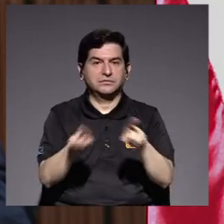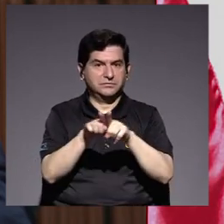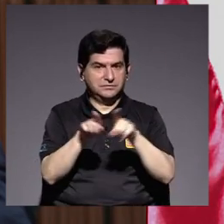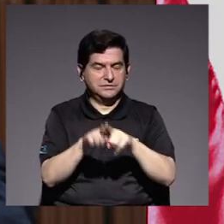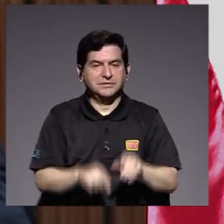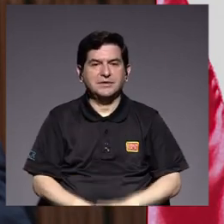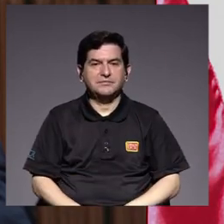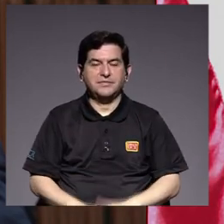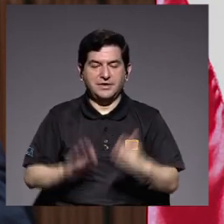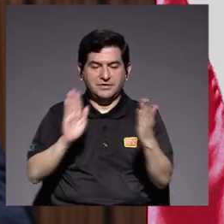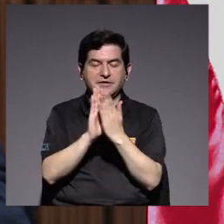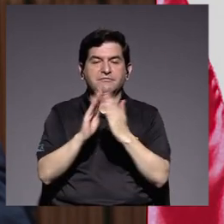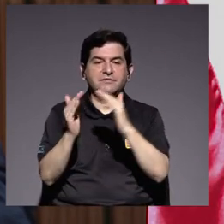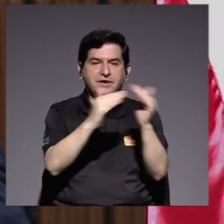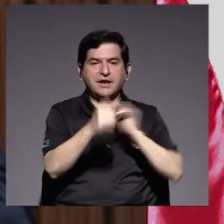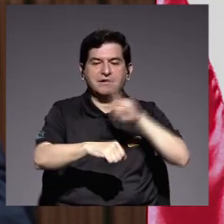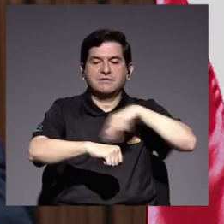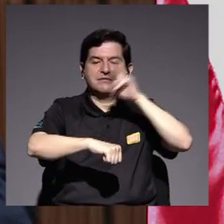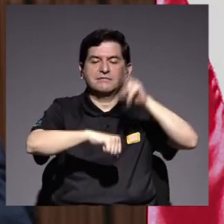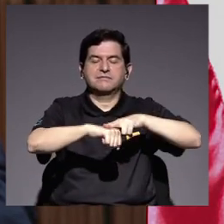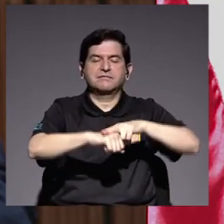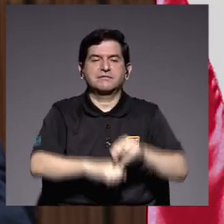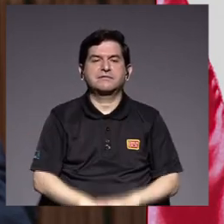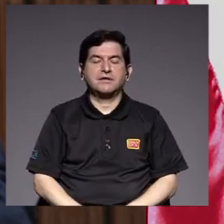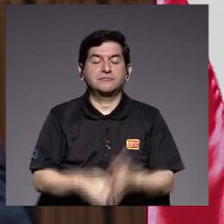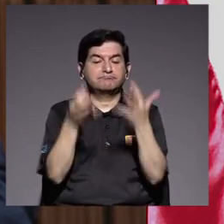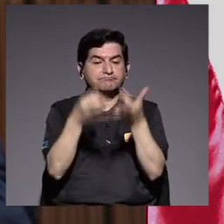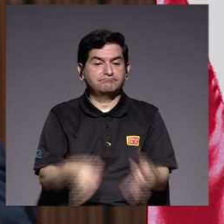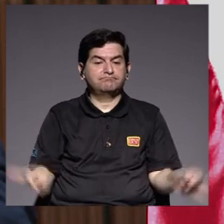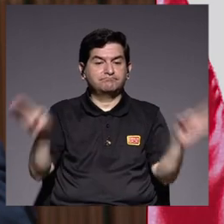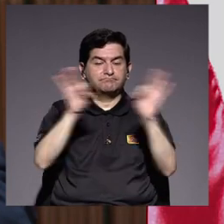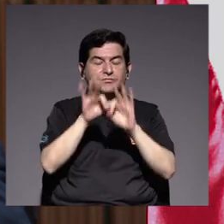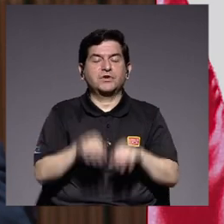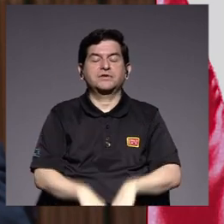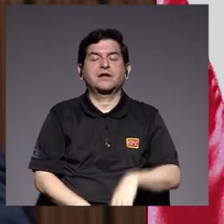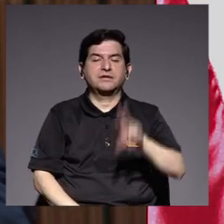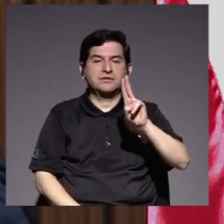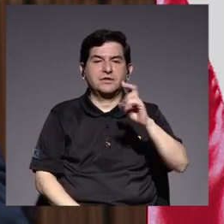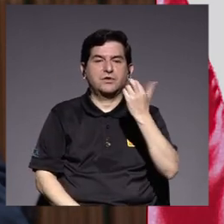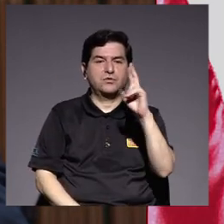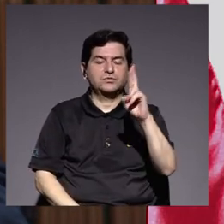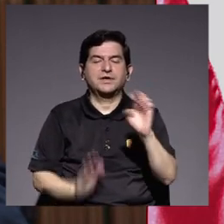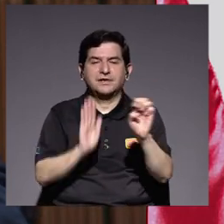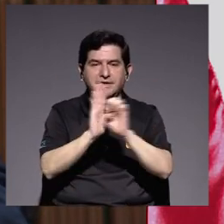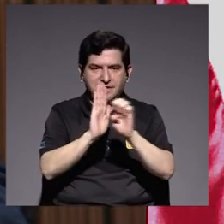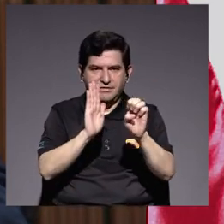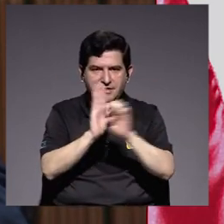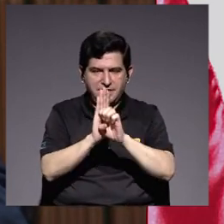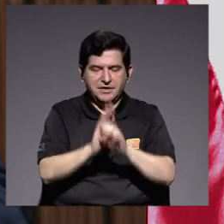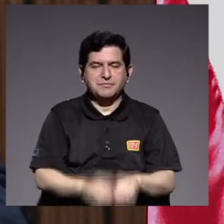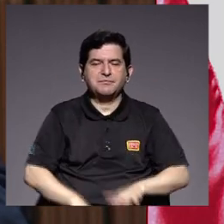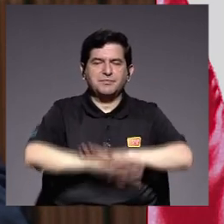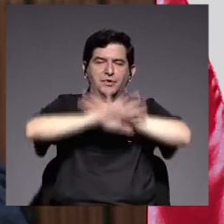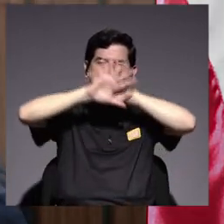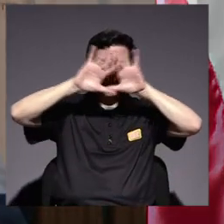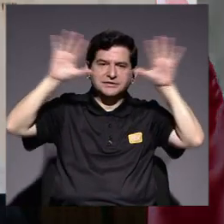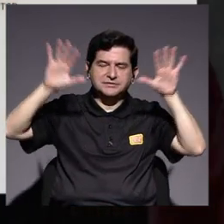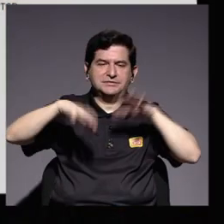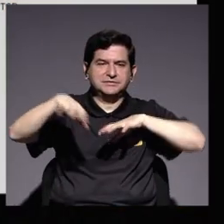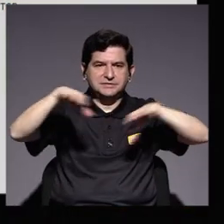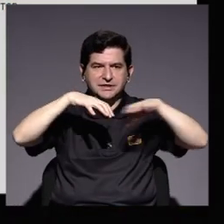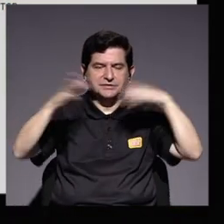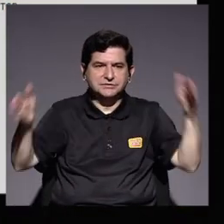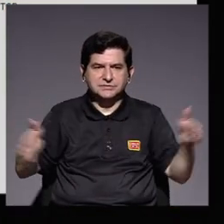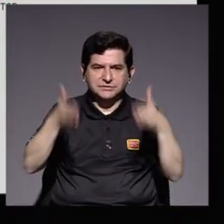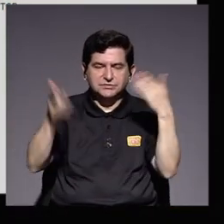también ante la comunidad nacional es muy relevante para la universidad de costa rica ser un ejemplo en transparencia y acciones